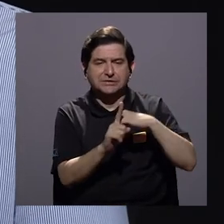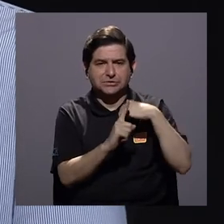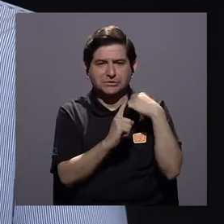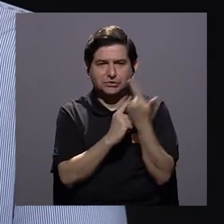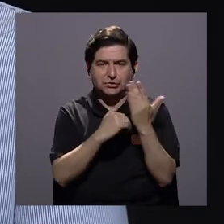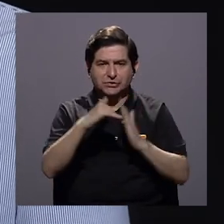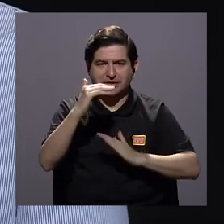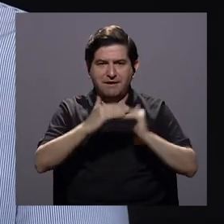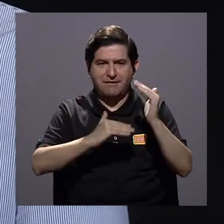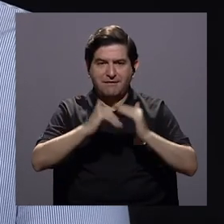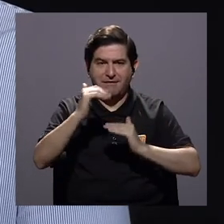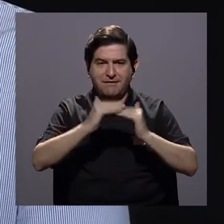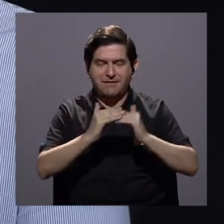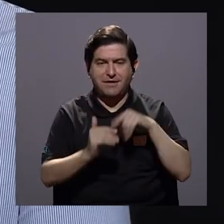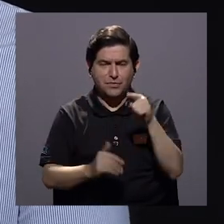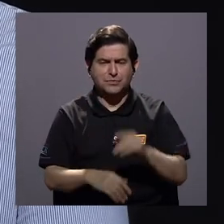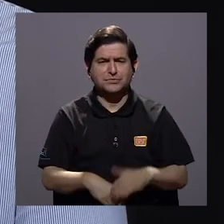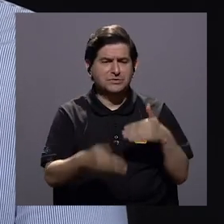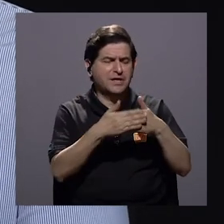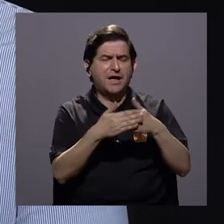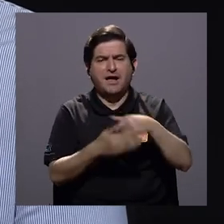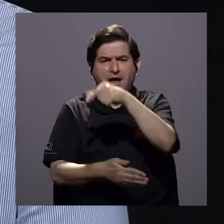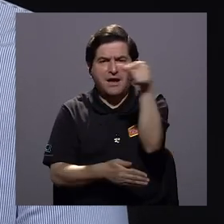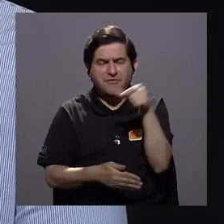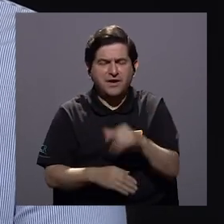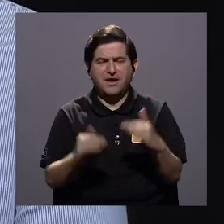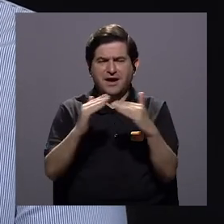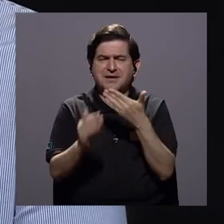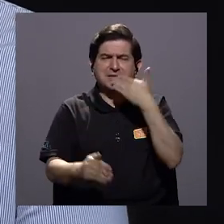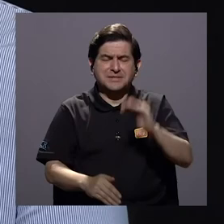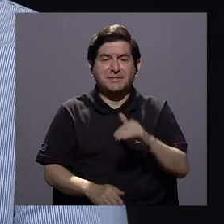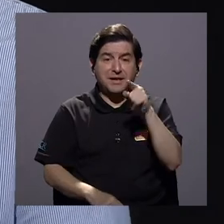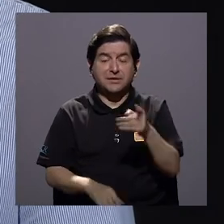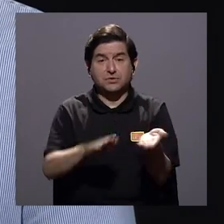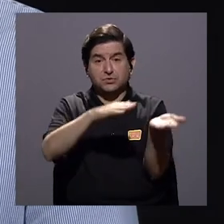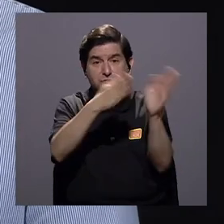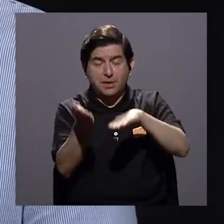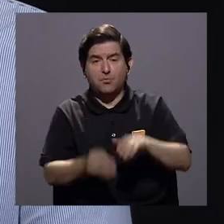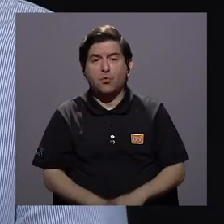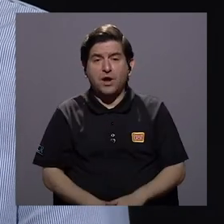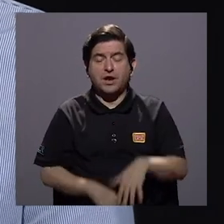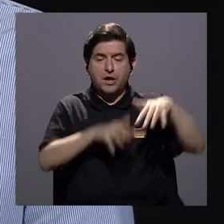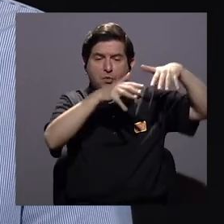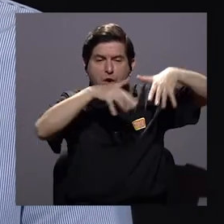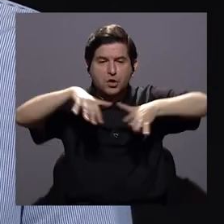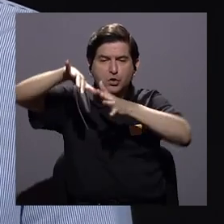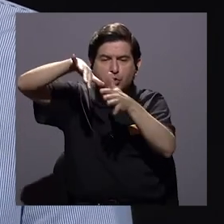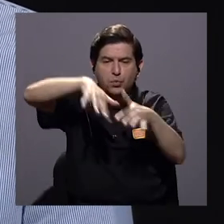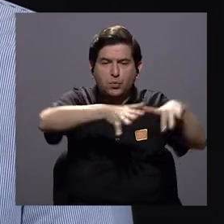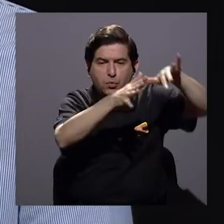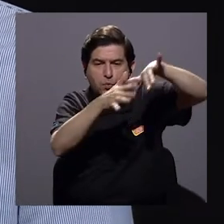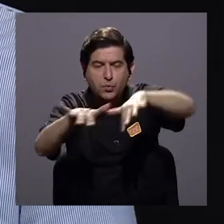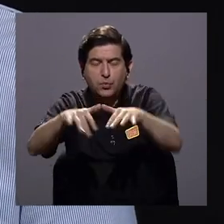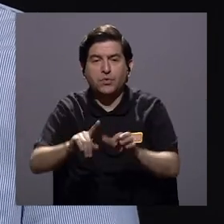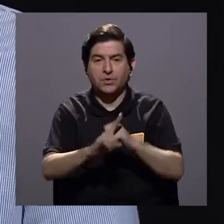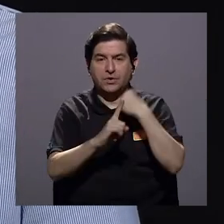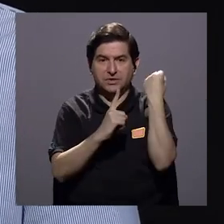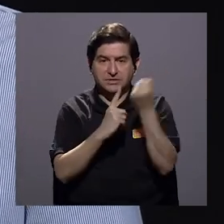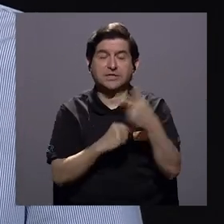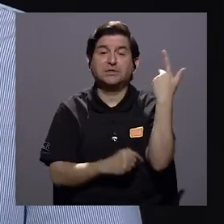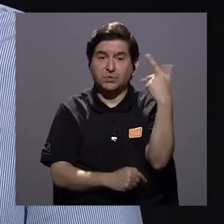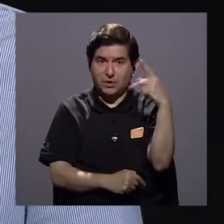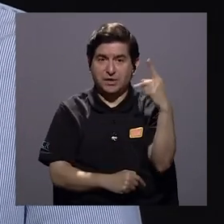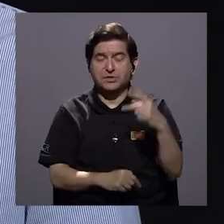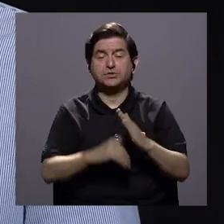socialmente construida si usted está a orilla del río en una mala vivienda y se muere en una crecida de ese río eso es una construcción